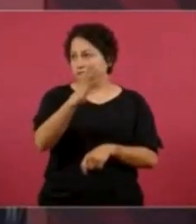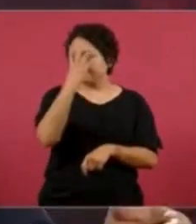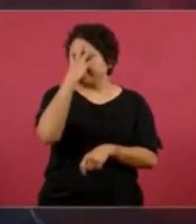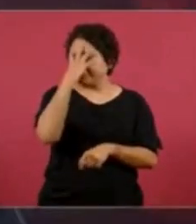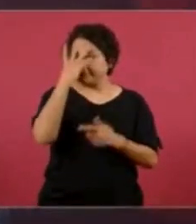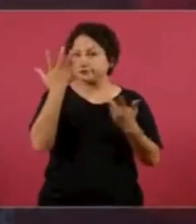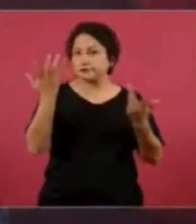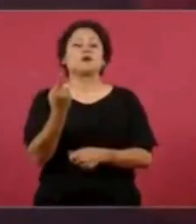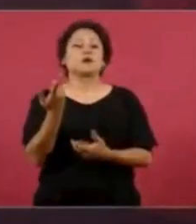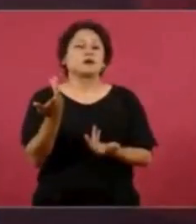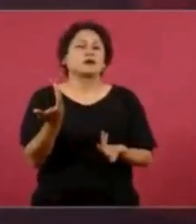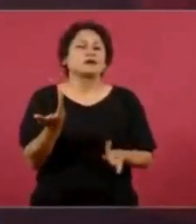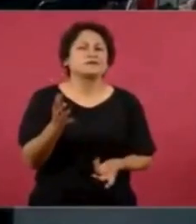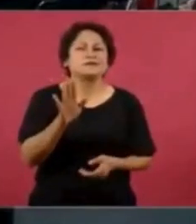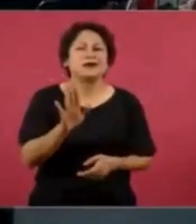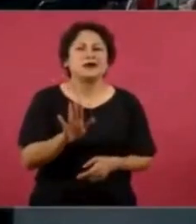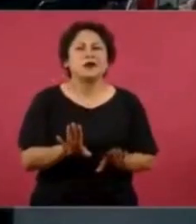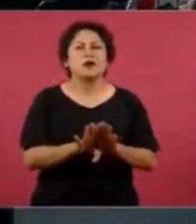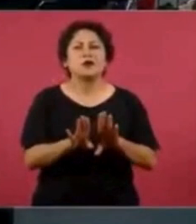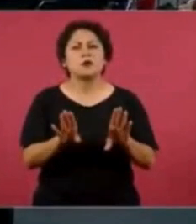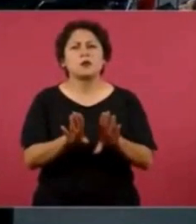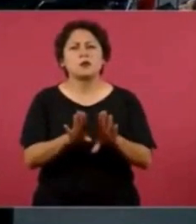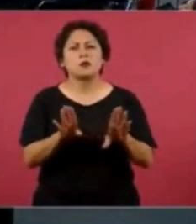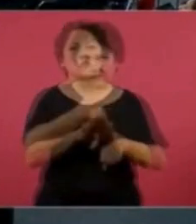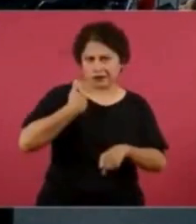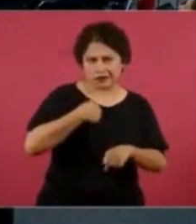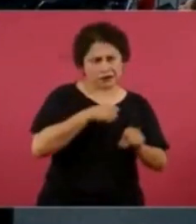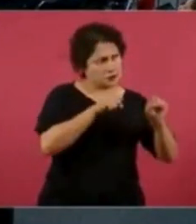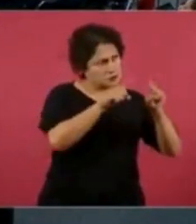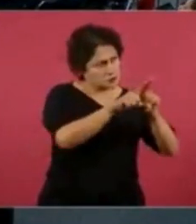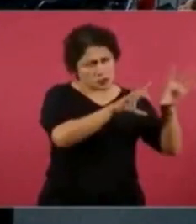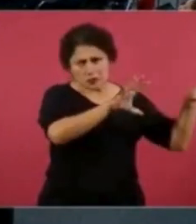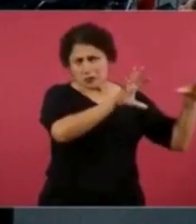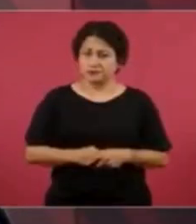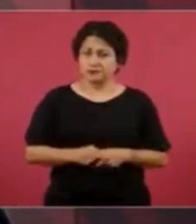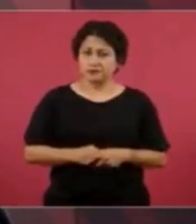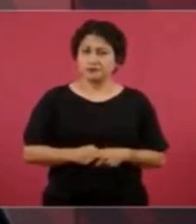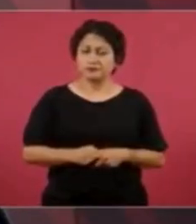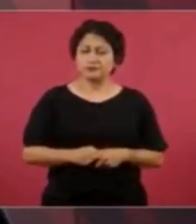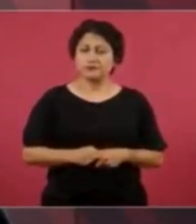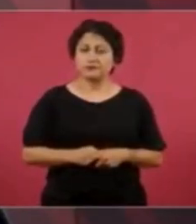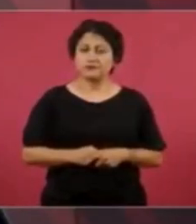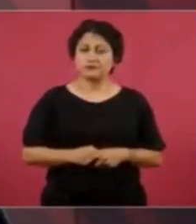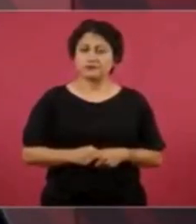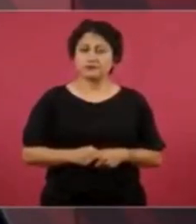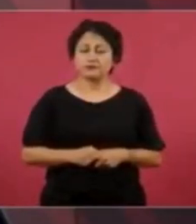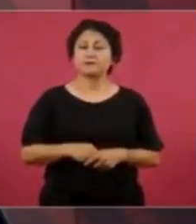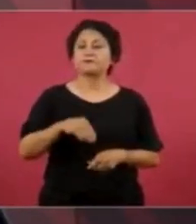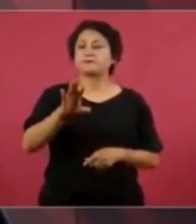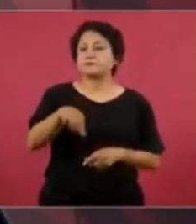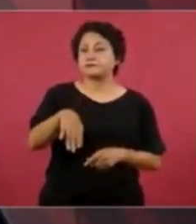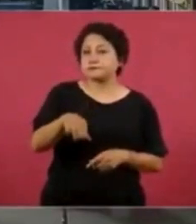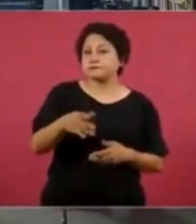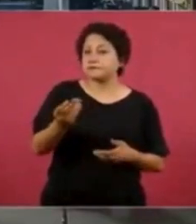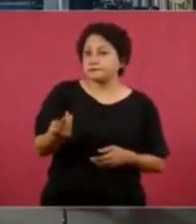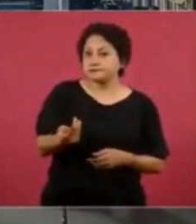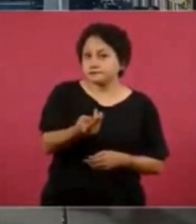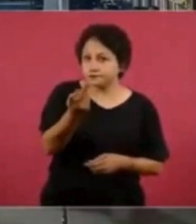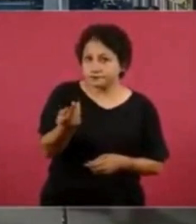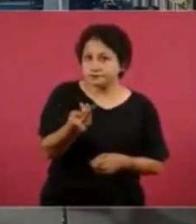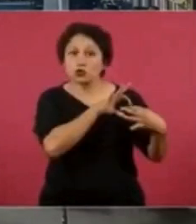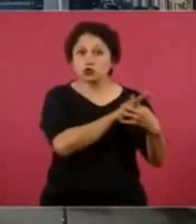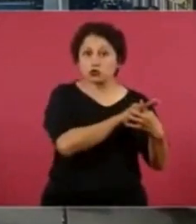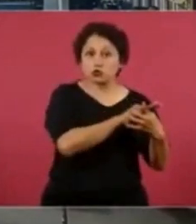soberanía nacional. Subrayó la importancia de que todo gobernante priorice la independencia de México en sus decisiones,